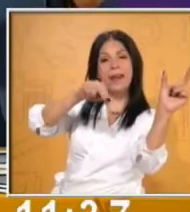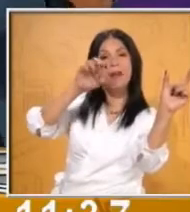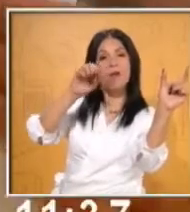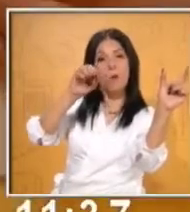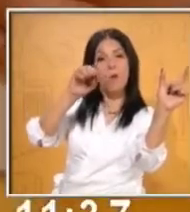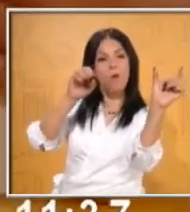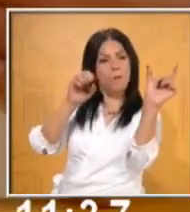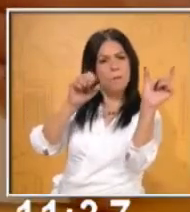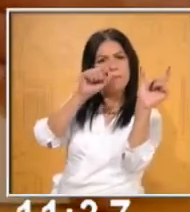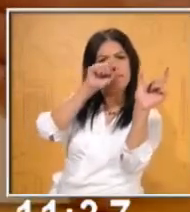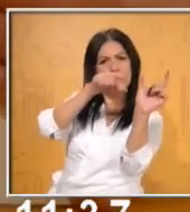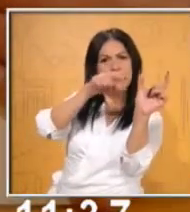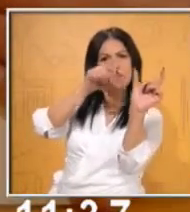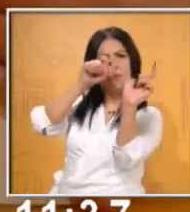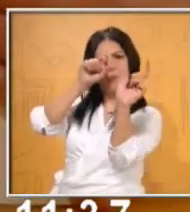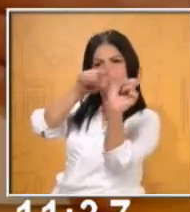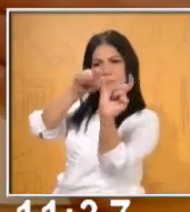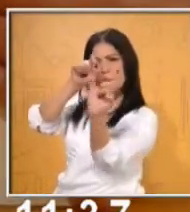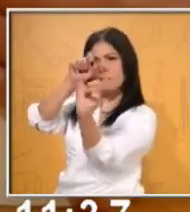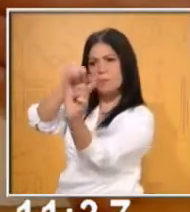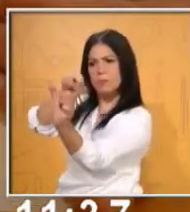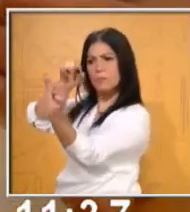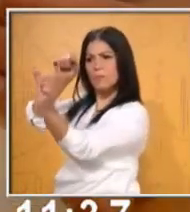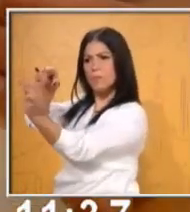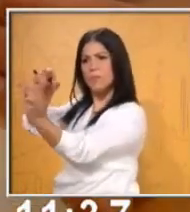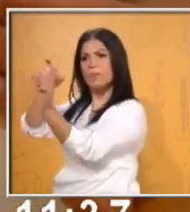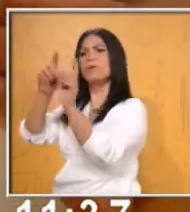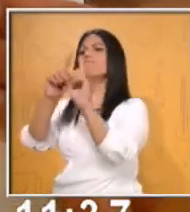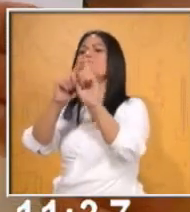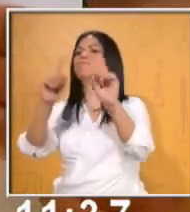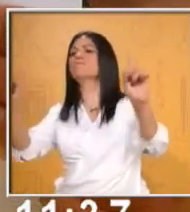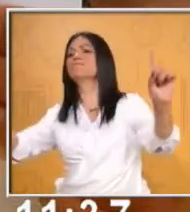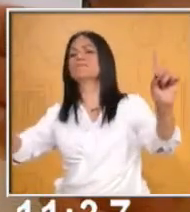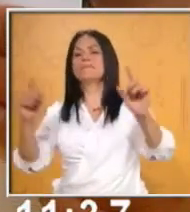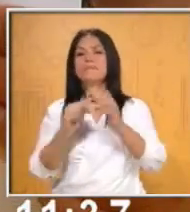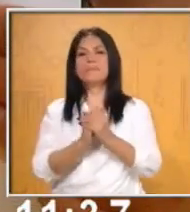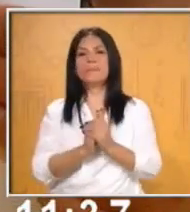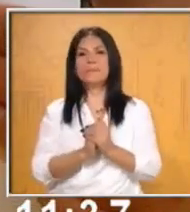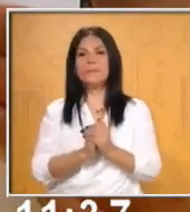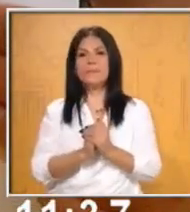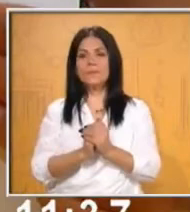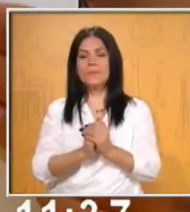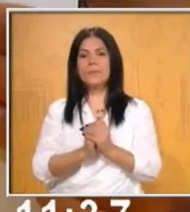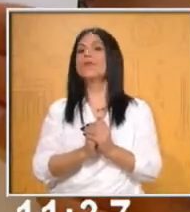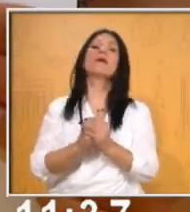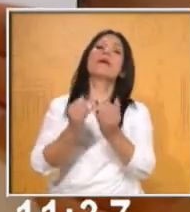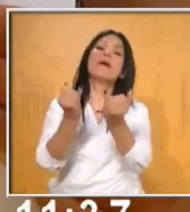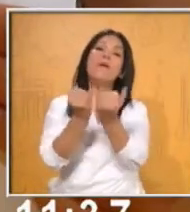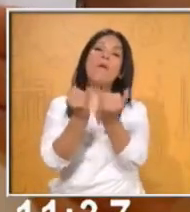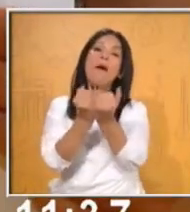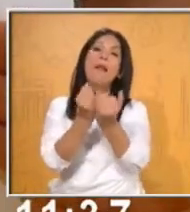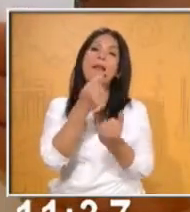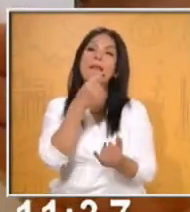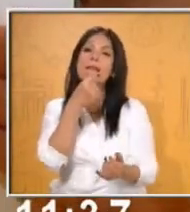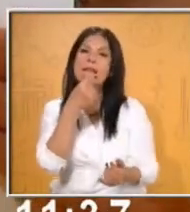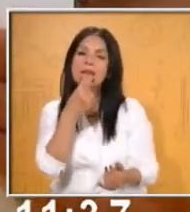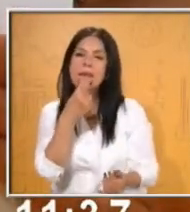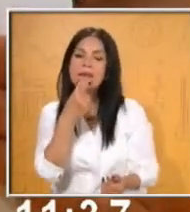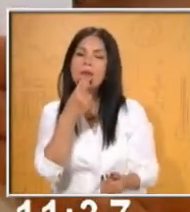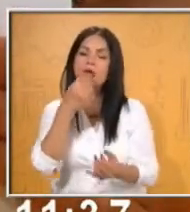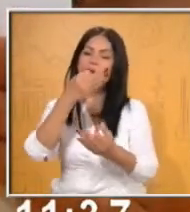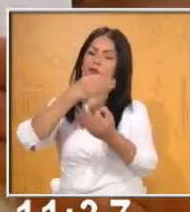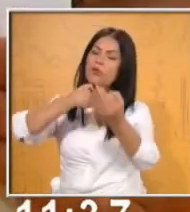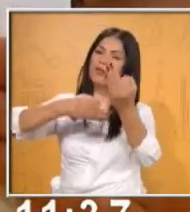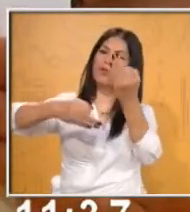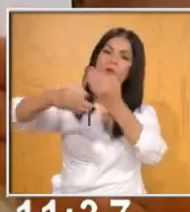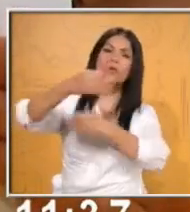raíz que comparten estas palabras? Lo mismo vamos a hacer con niño y con las demás. Vamos a hacer también